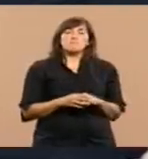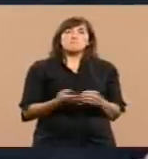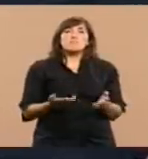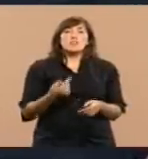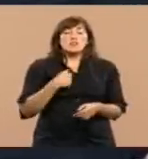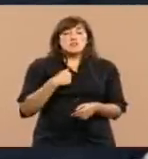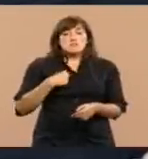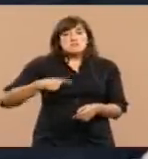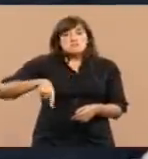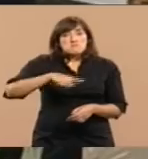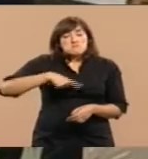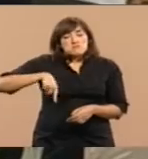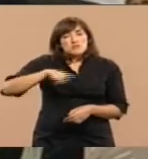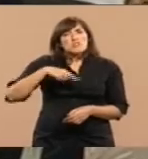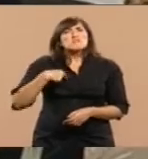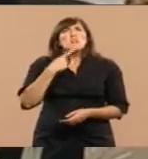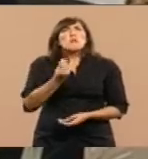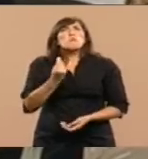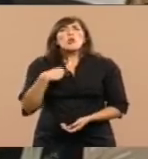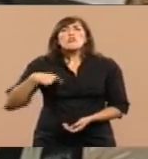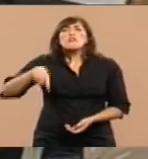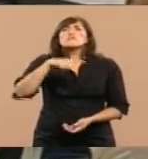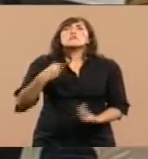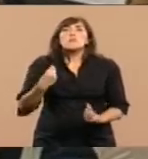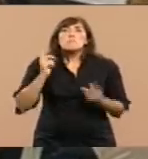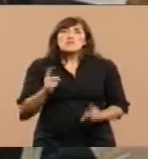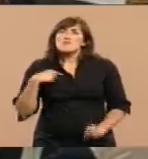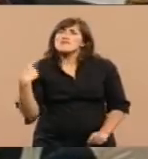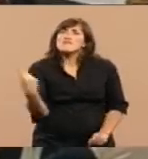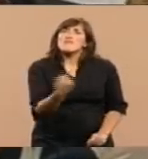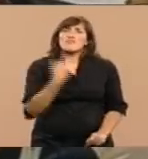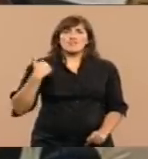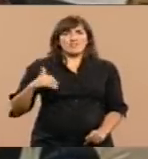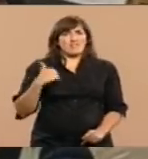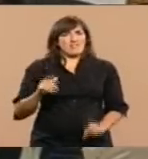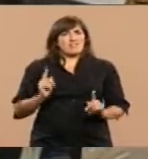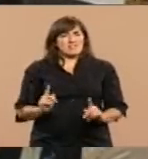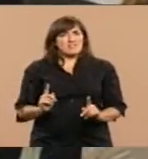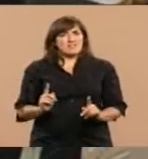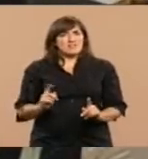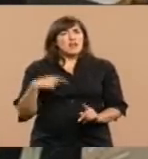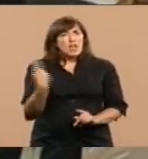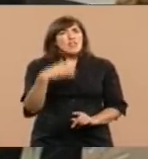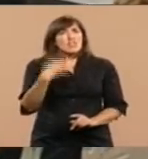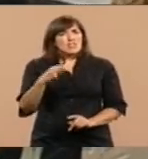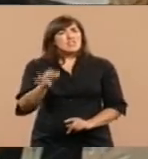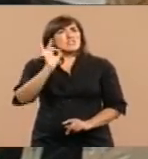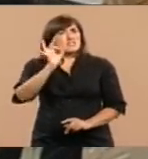Nosotros, cuando hablo de nosotros hablo de los argentinos, debemos saber